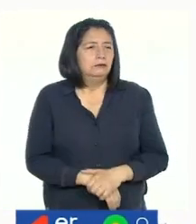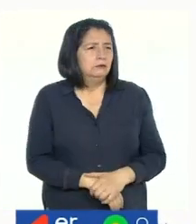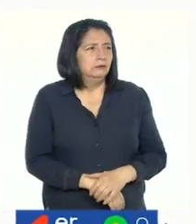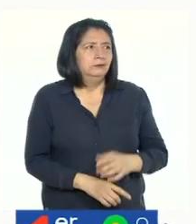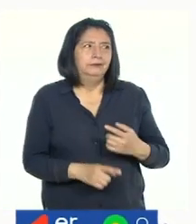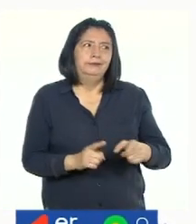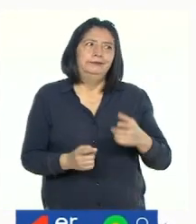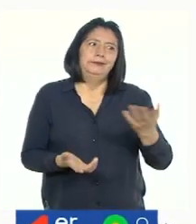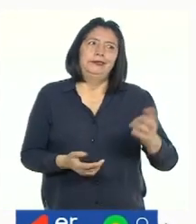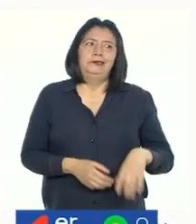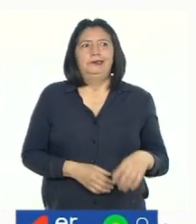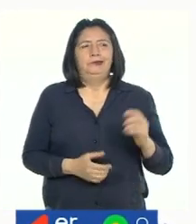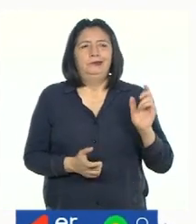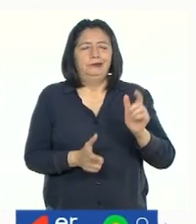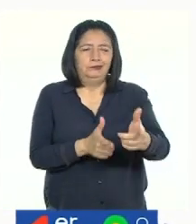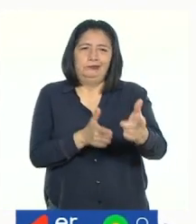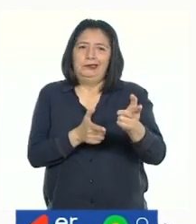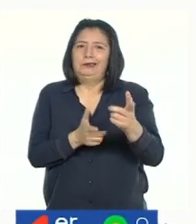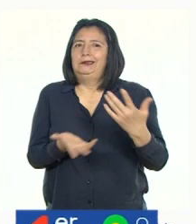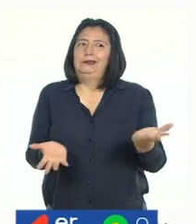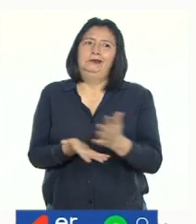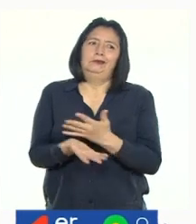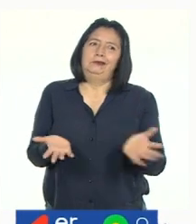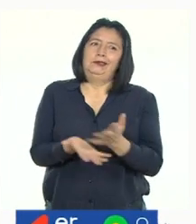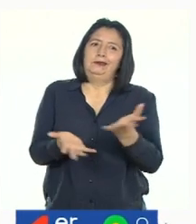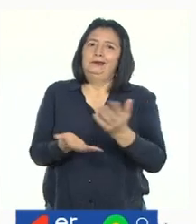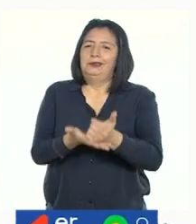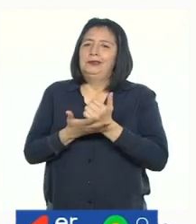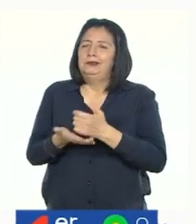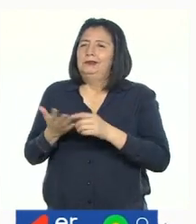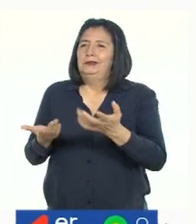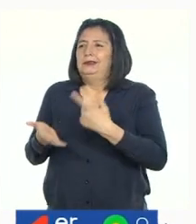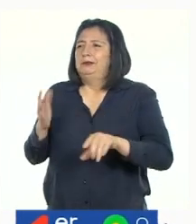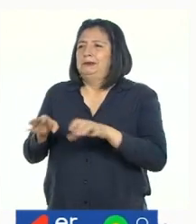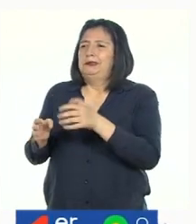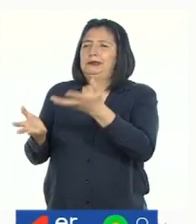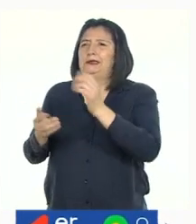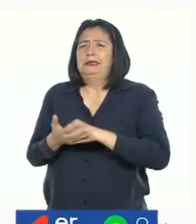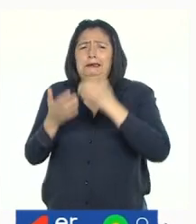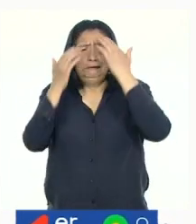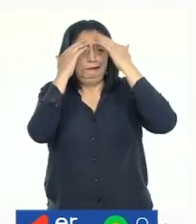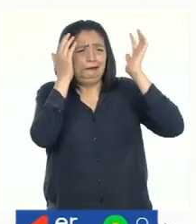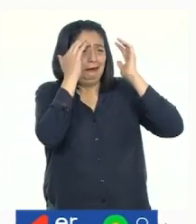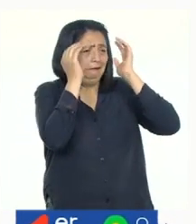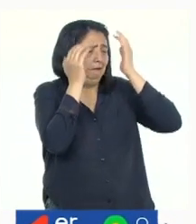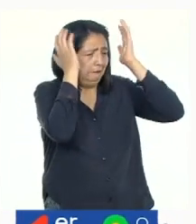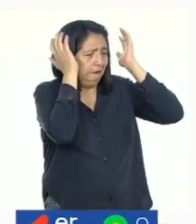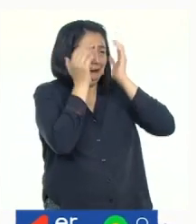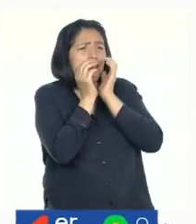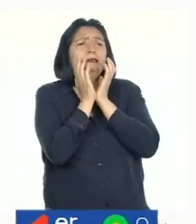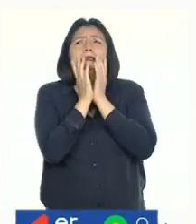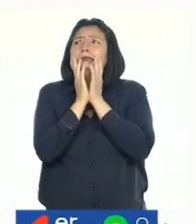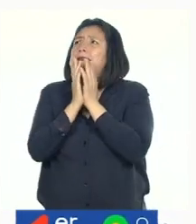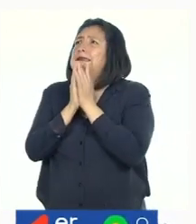¡Pero Anita, tu cazador no sirvió de nada! ¿Ahora qué hacemos? ¡No sé! ¡No sé! ¡No sé! ¿Qué le falta al